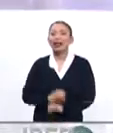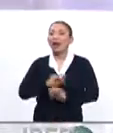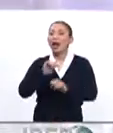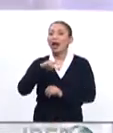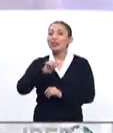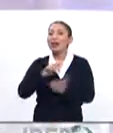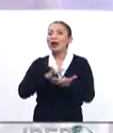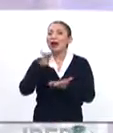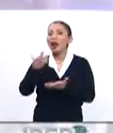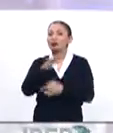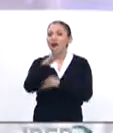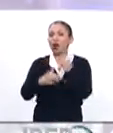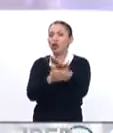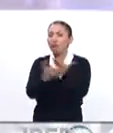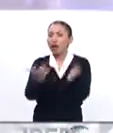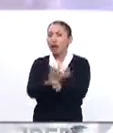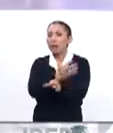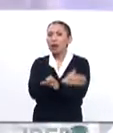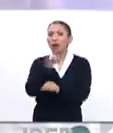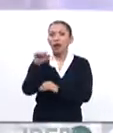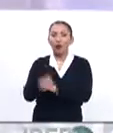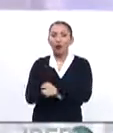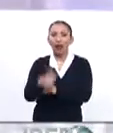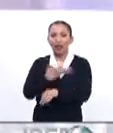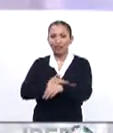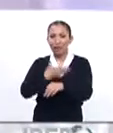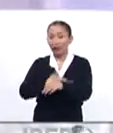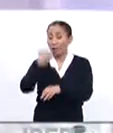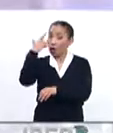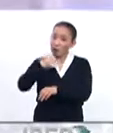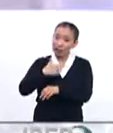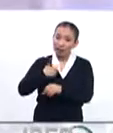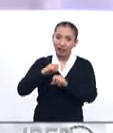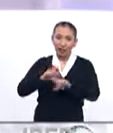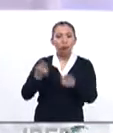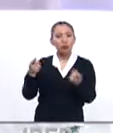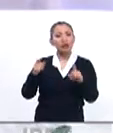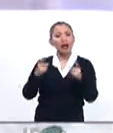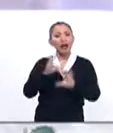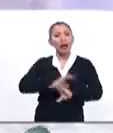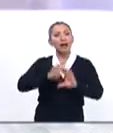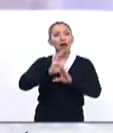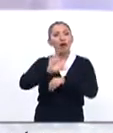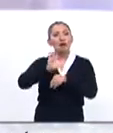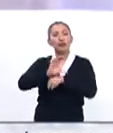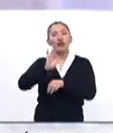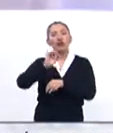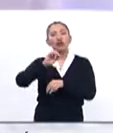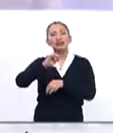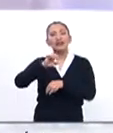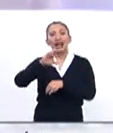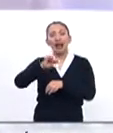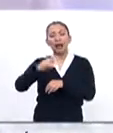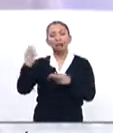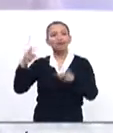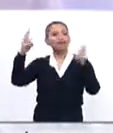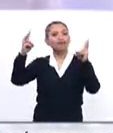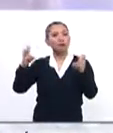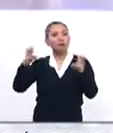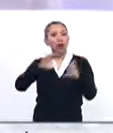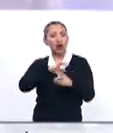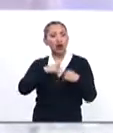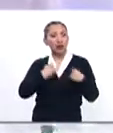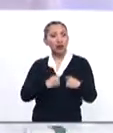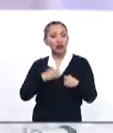Ana Cristina, gracias a todos por acompañarnos esta tarde o noche, los dejamos con música del cantante colombiano Fonseca, y esto que se titula